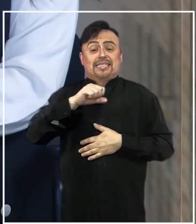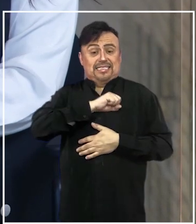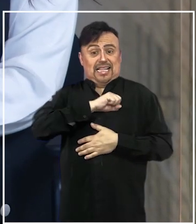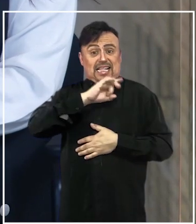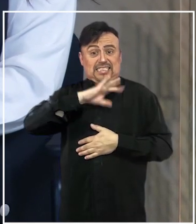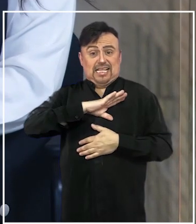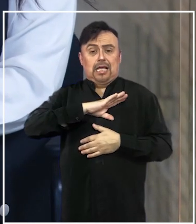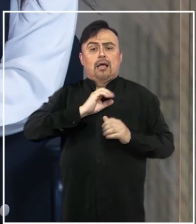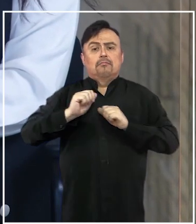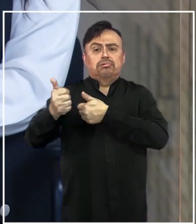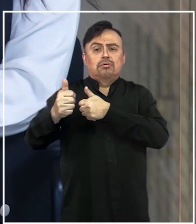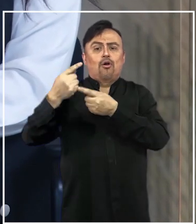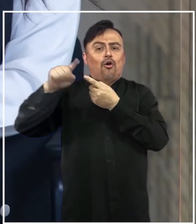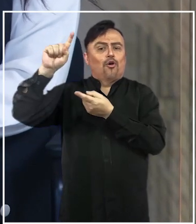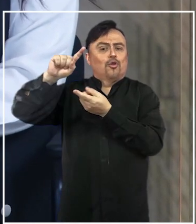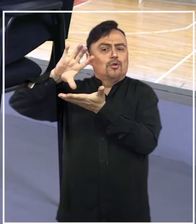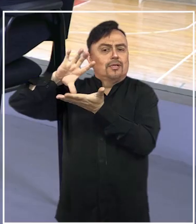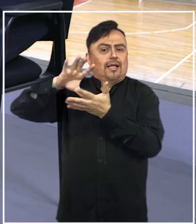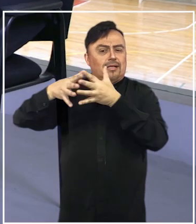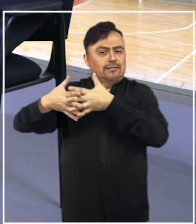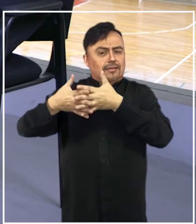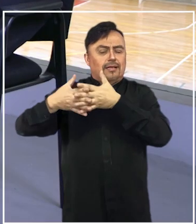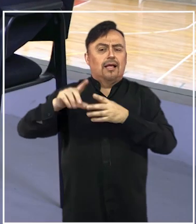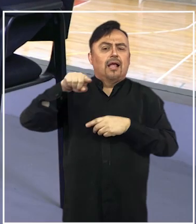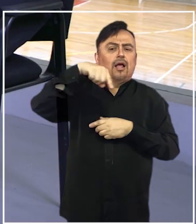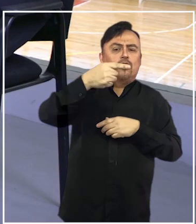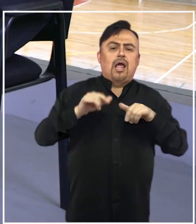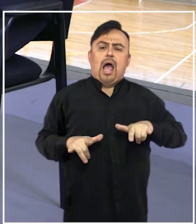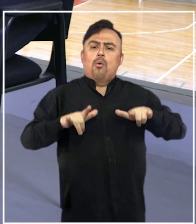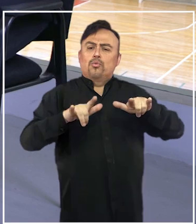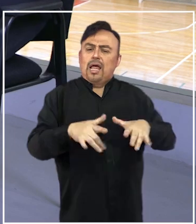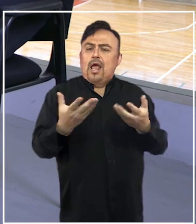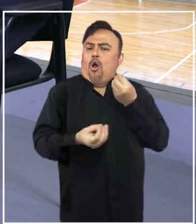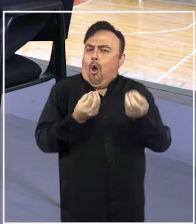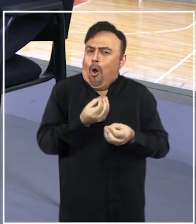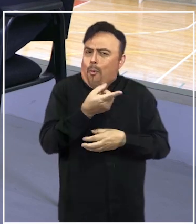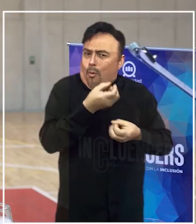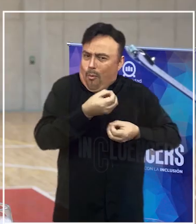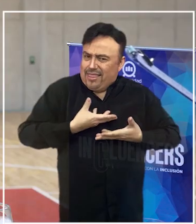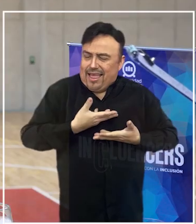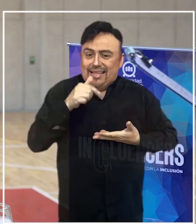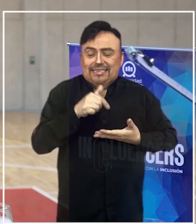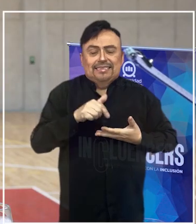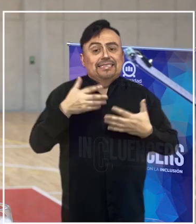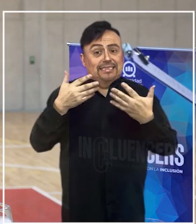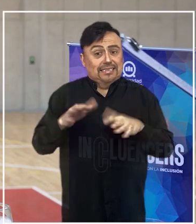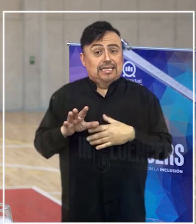superó a la ciudad de Salt Lake City de Estados Unidos y Perth de Australia? ¿Cómo fue ese proceso? Bueno, ya el año